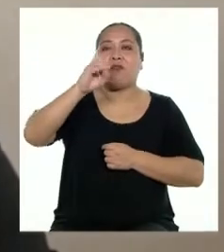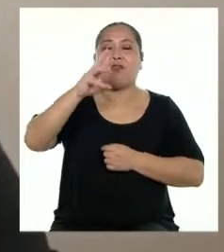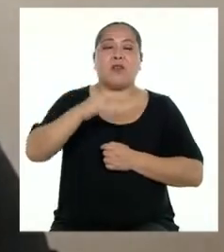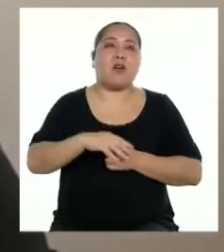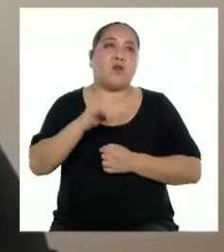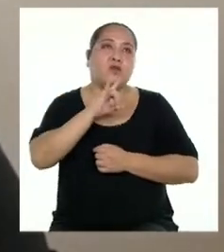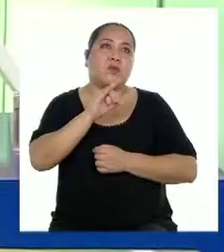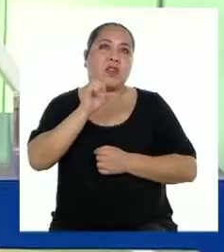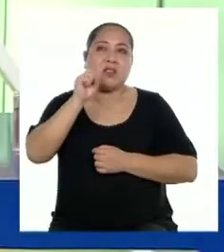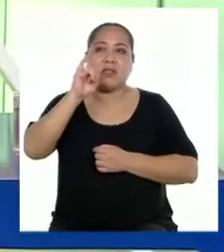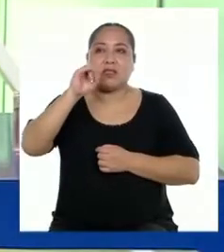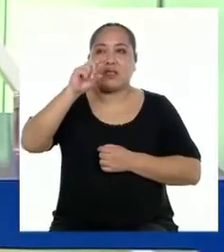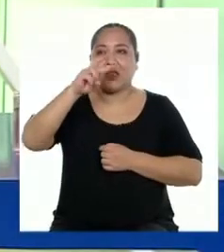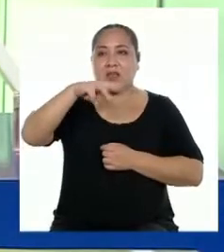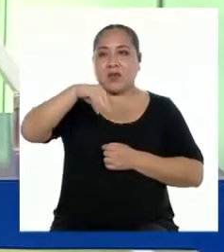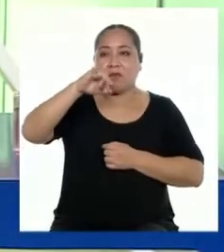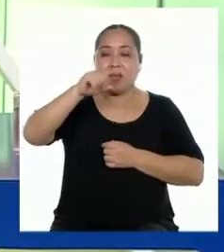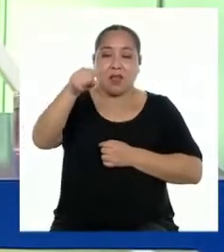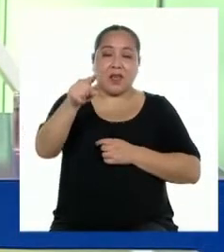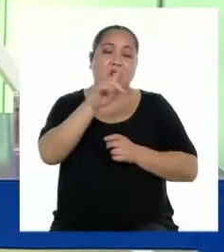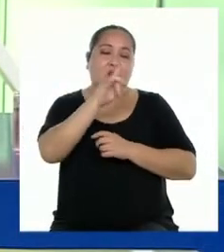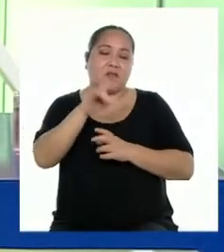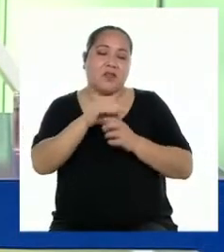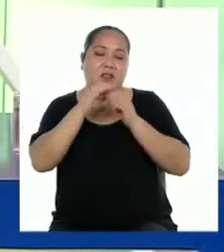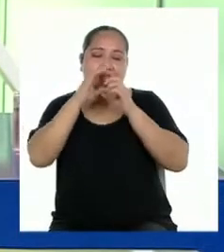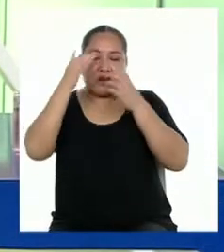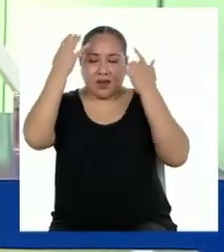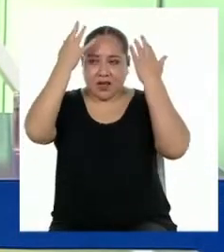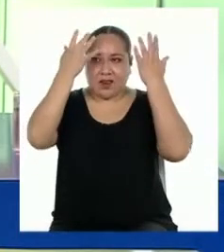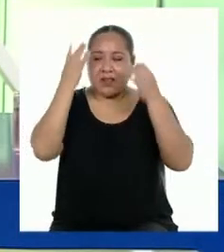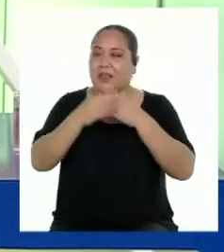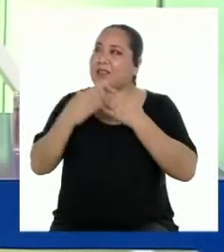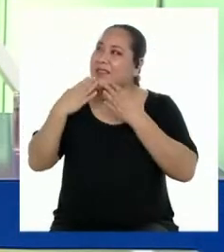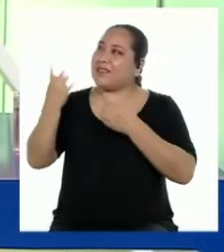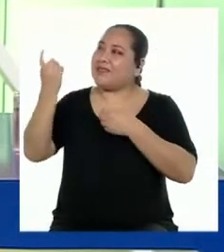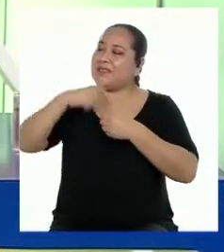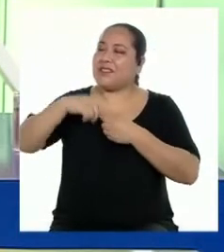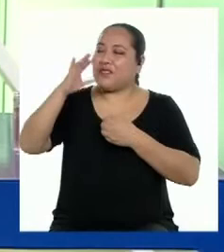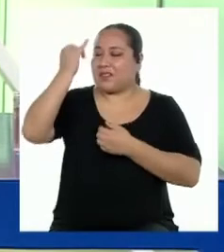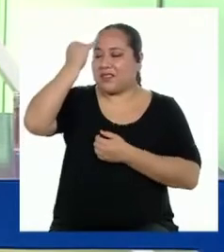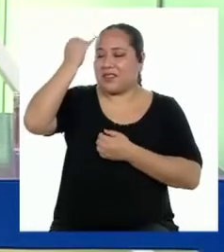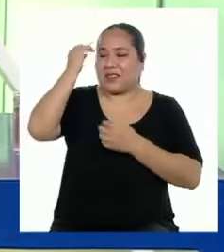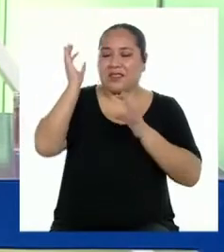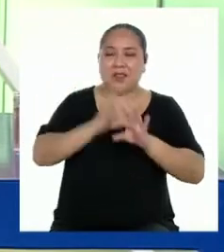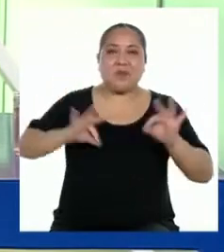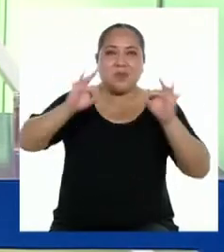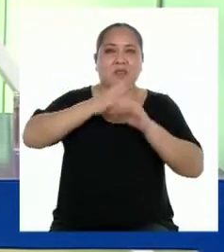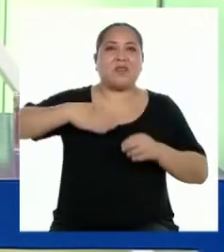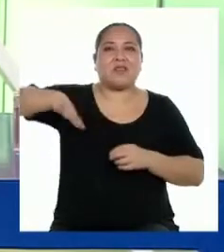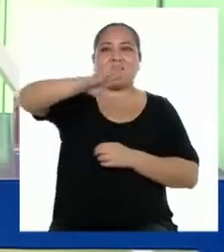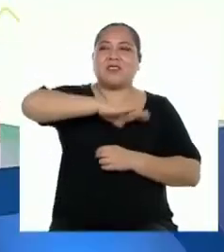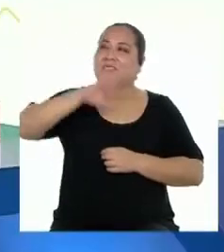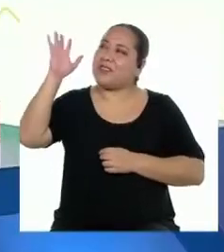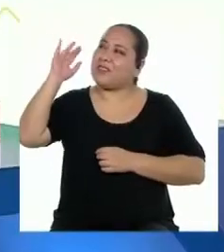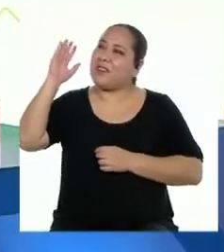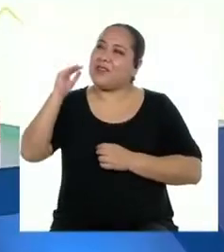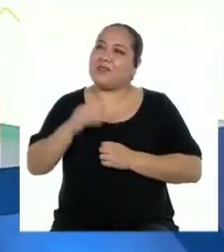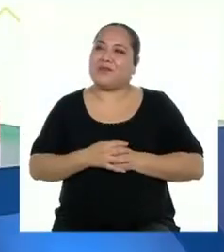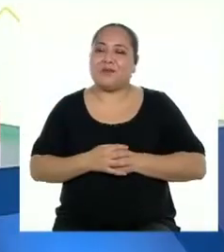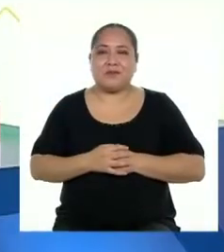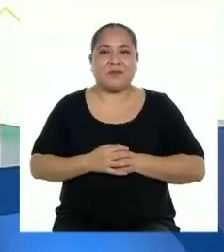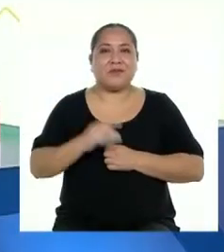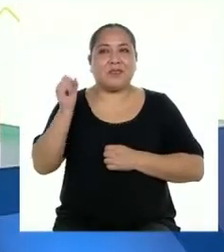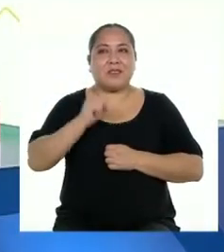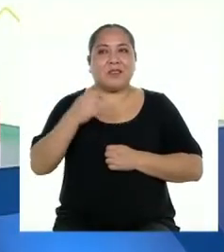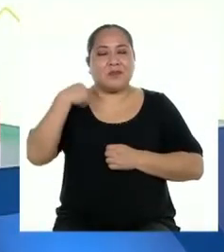podemos emplear la creatividad. Muchas gracias por participar el día de hoy. Tus ideas son muy valiosas para todos nosotros. ¡Chau! Sí,